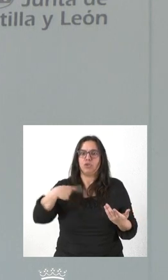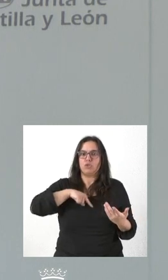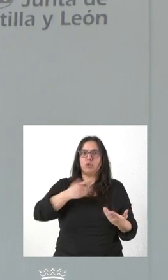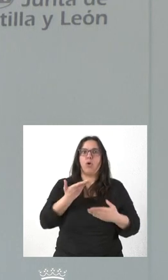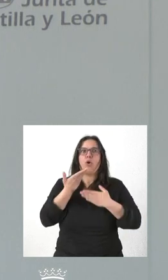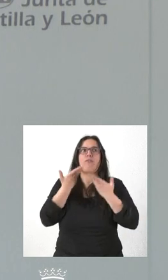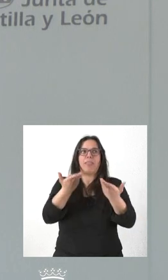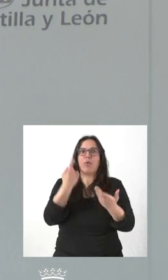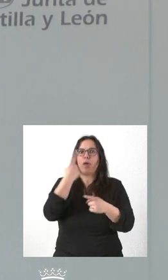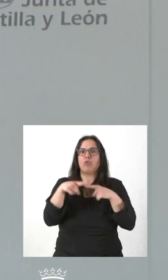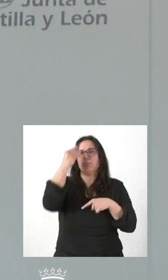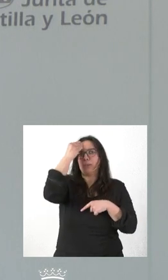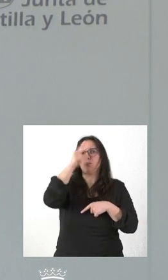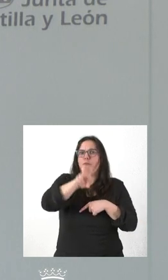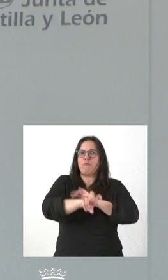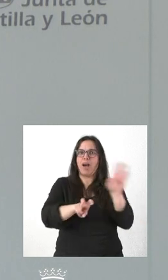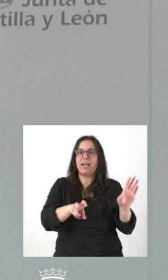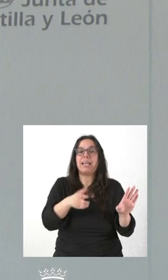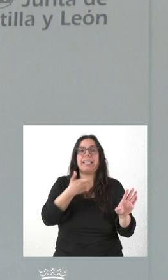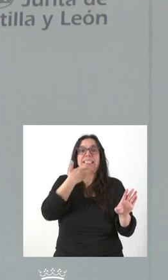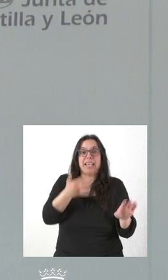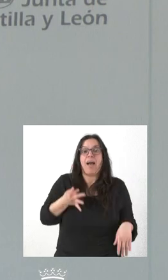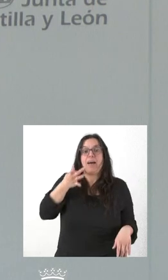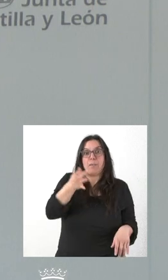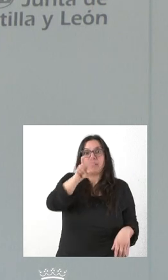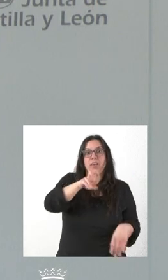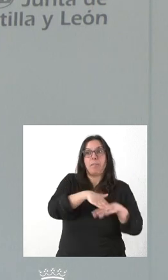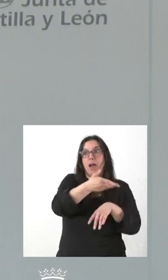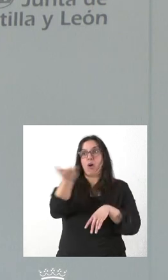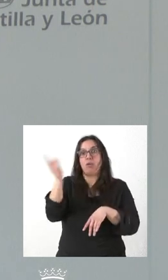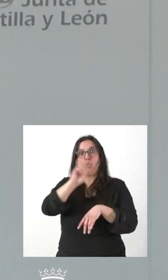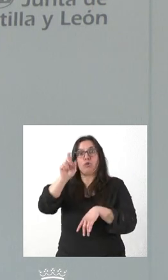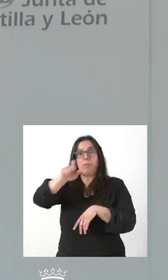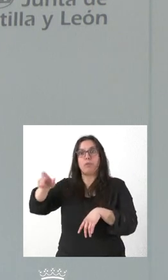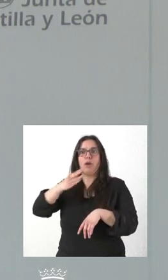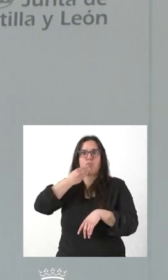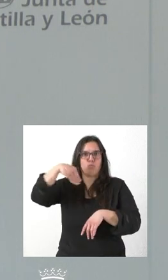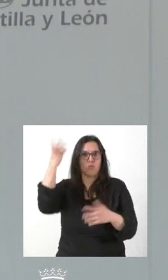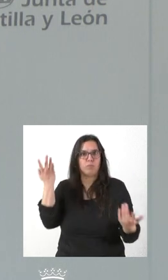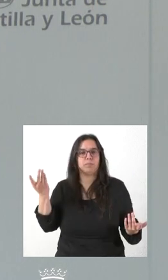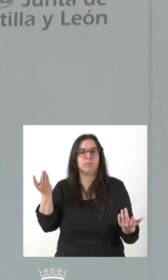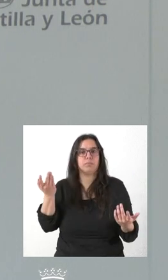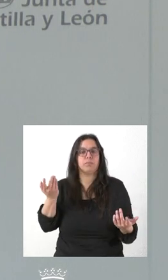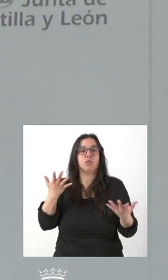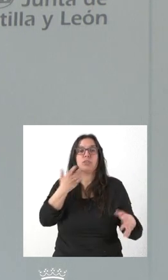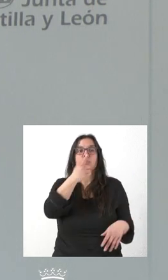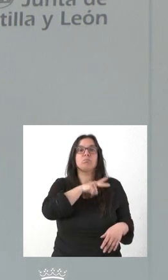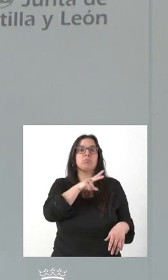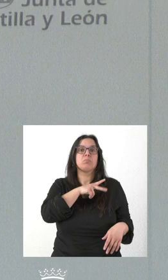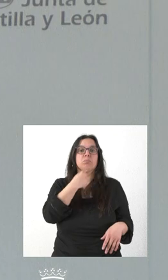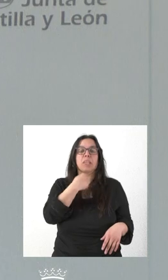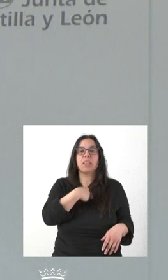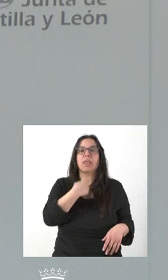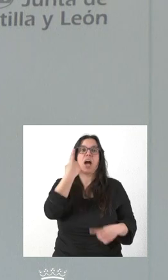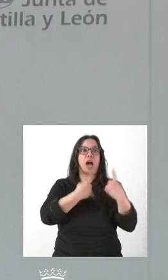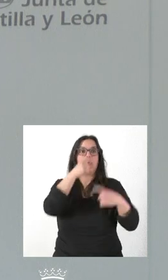útil. Si esto, además, sirve a más gente, pues nos parece todavía mejor y, por tanto, si usted me dice que hay personas que